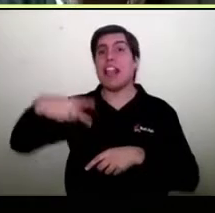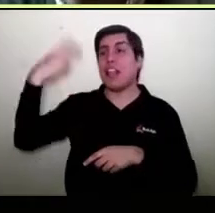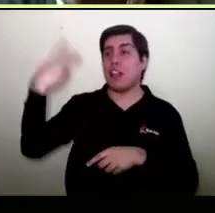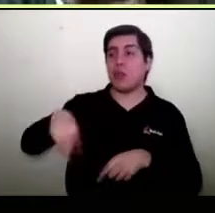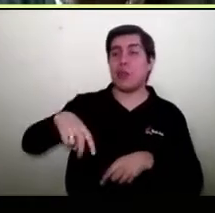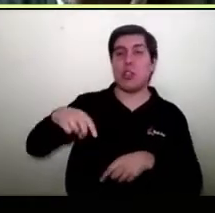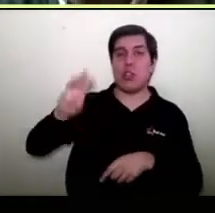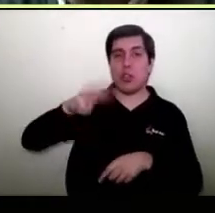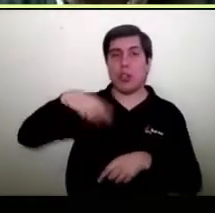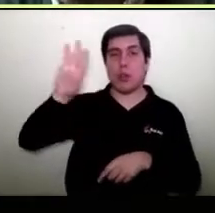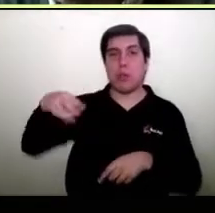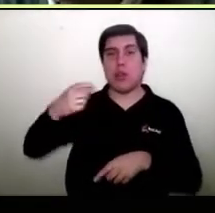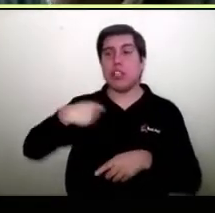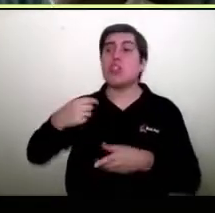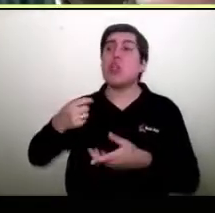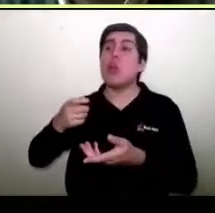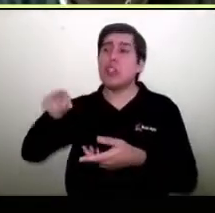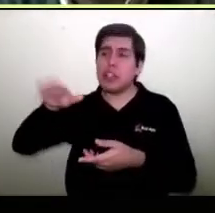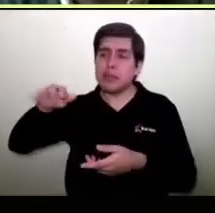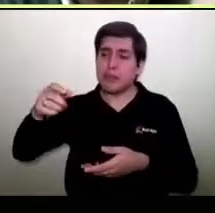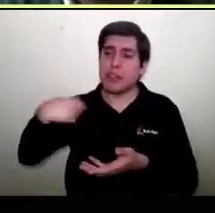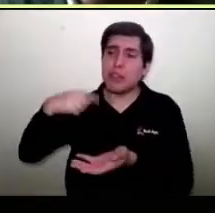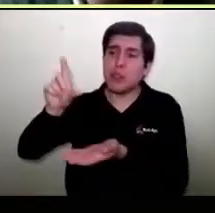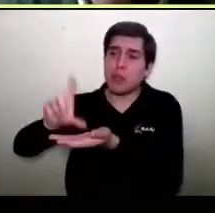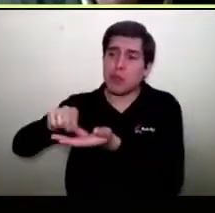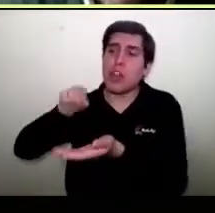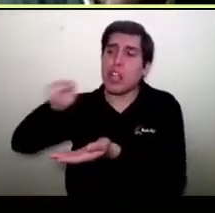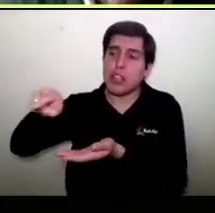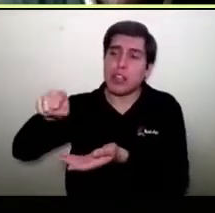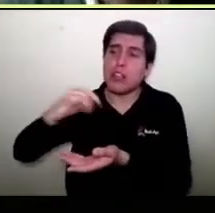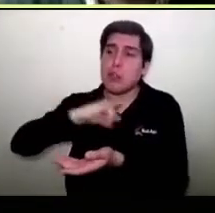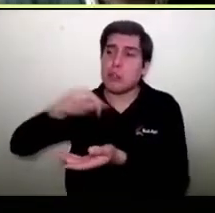tú vas y le ofreces tus productos y salen a la venta.